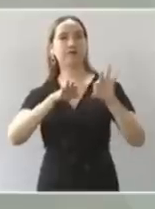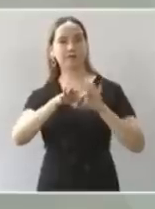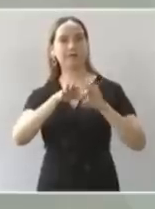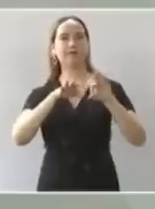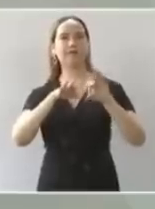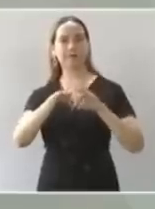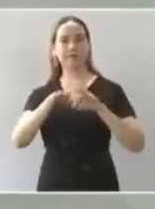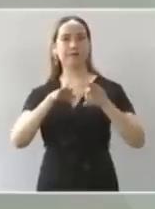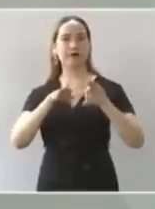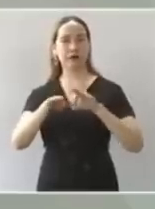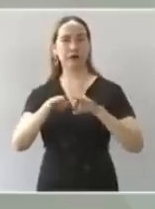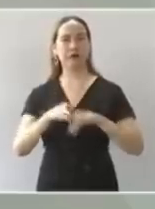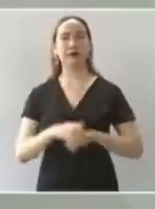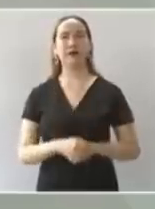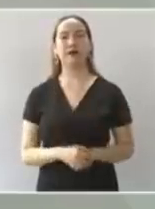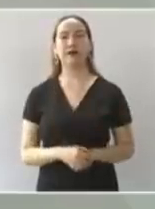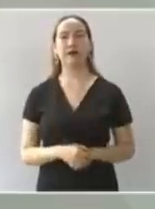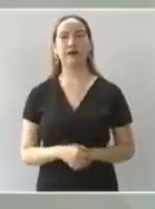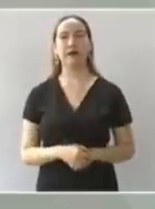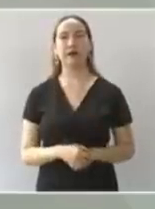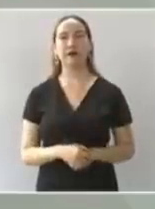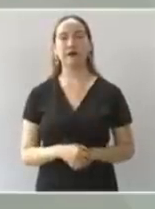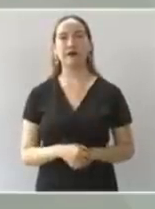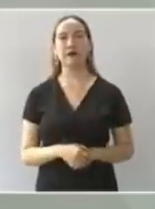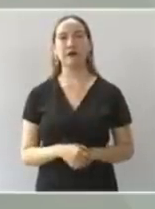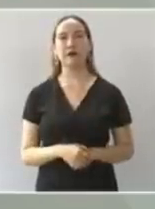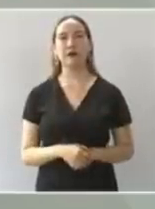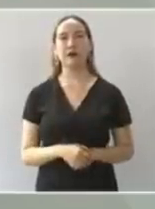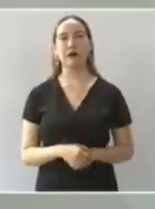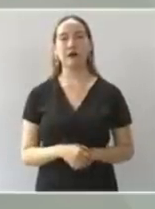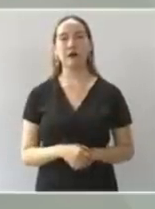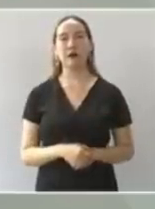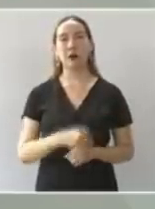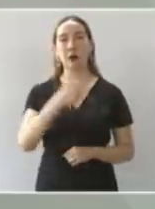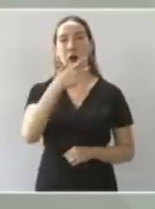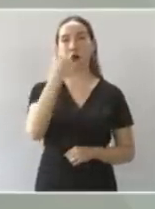para trabajar,